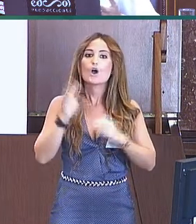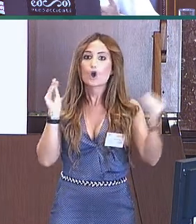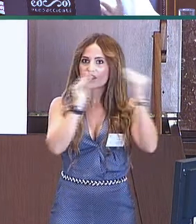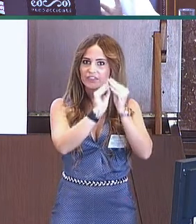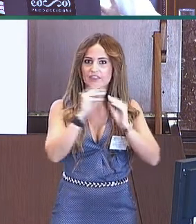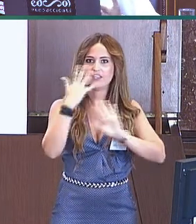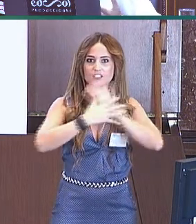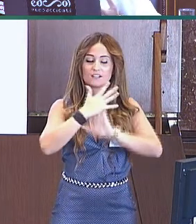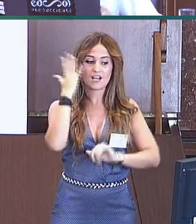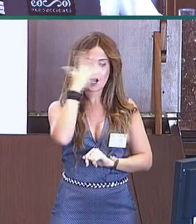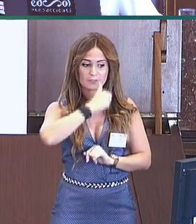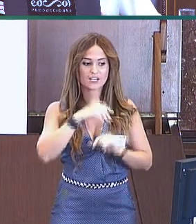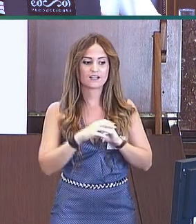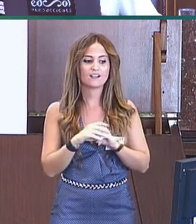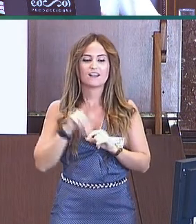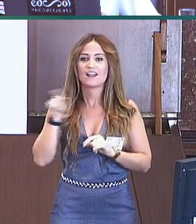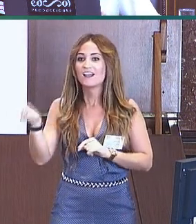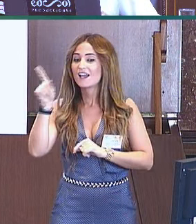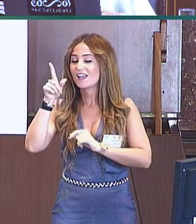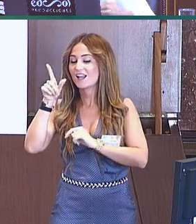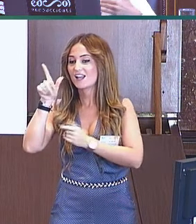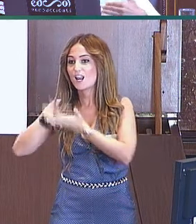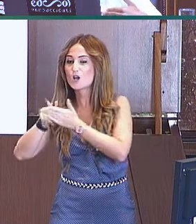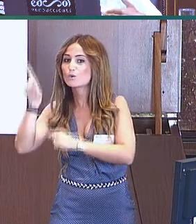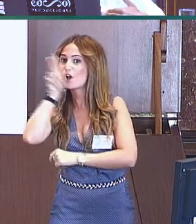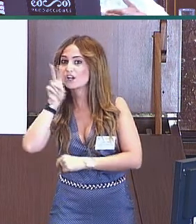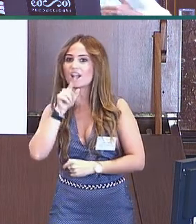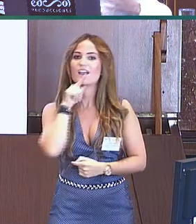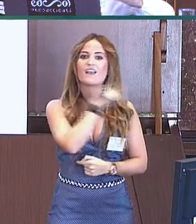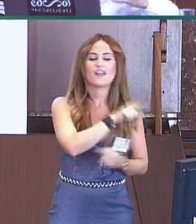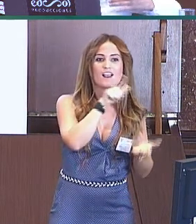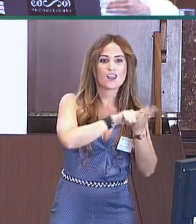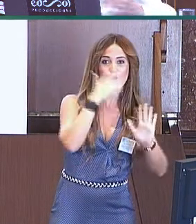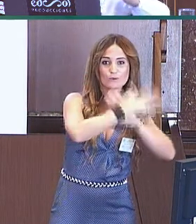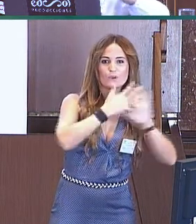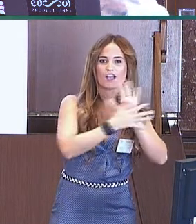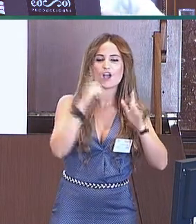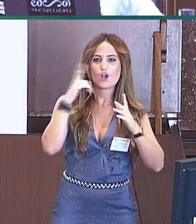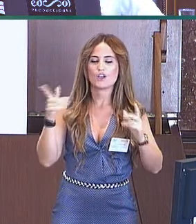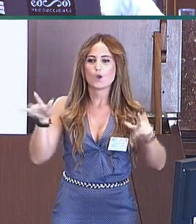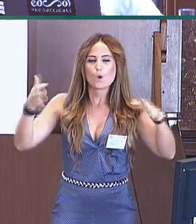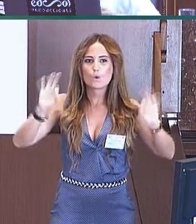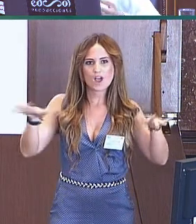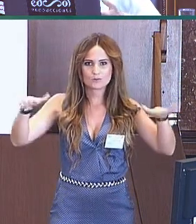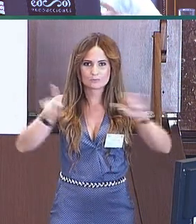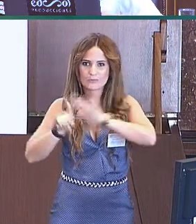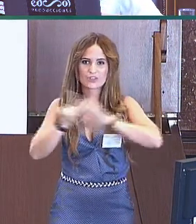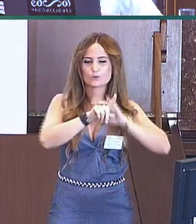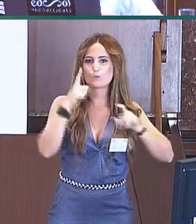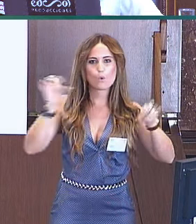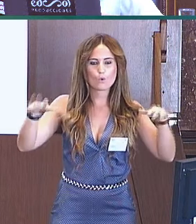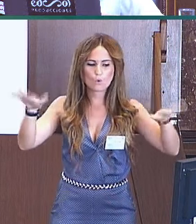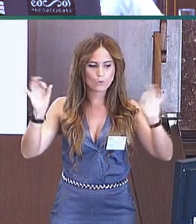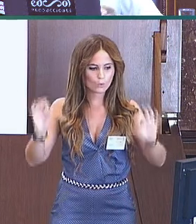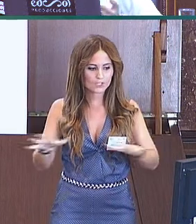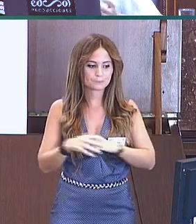Pero en la lengua de signos americana no observaron el proceso de aceleración en el aprendizaje de vocabulario que es típico de las